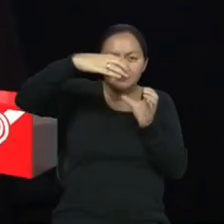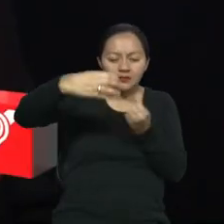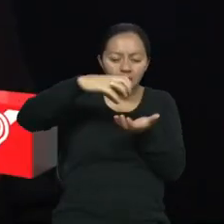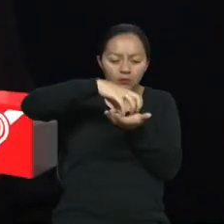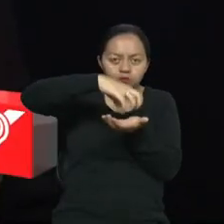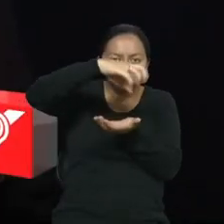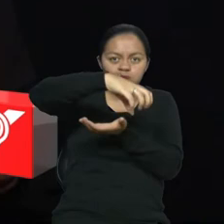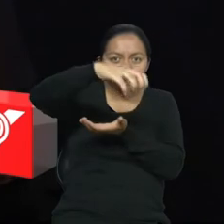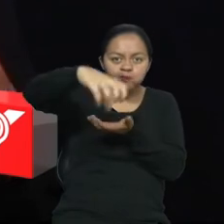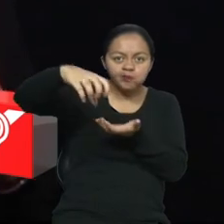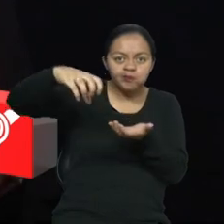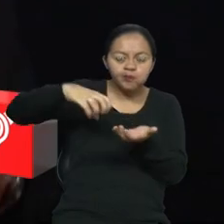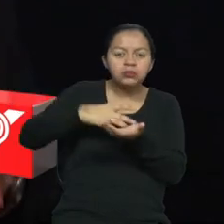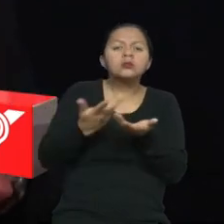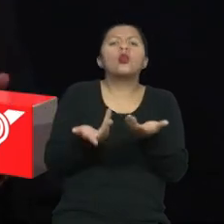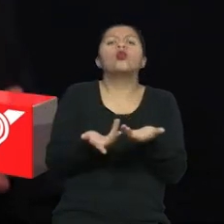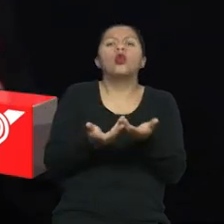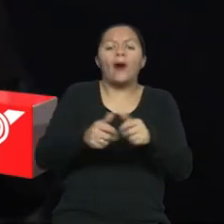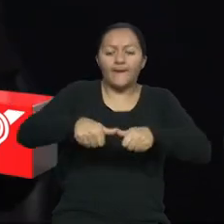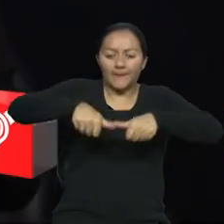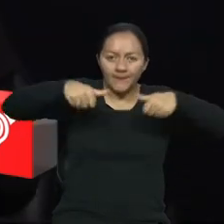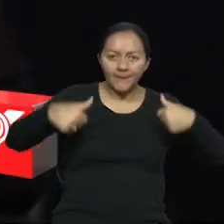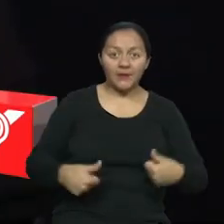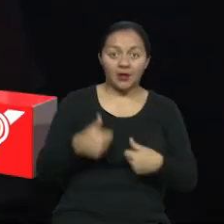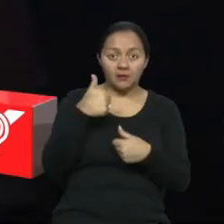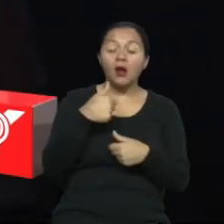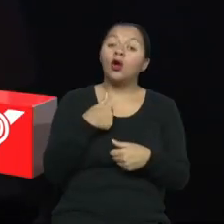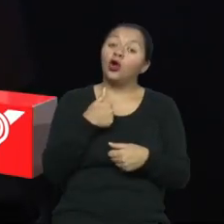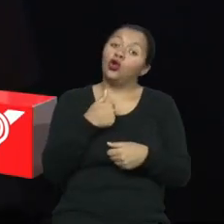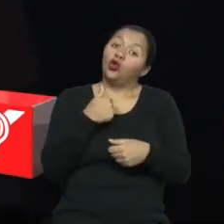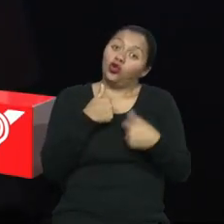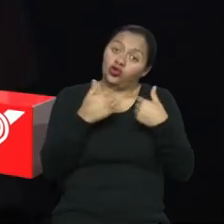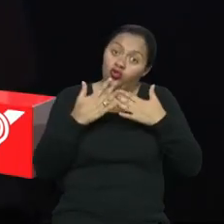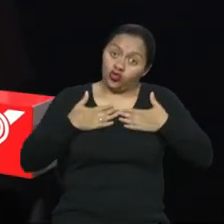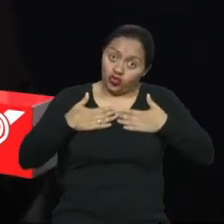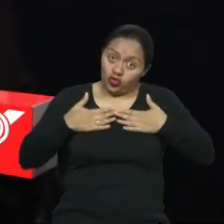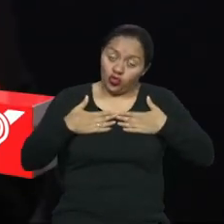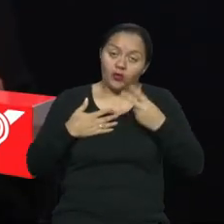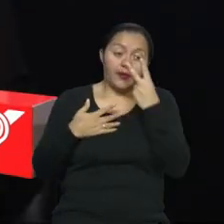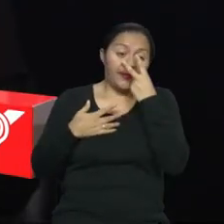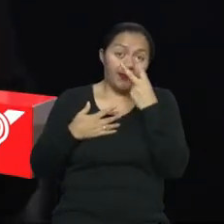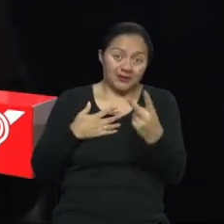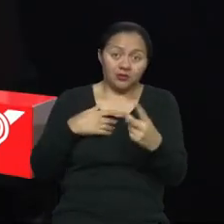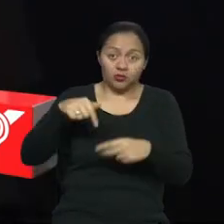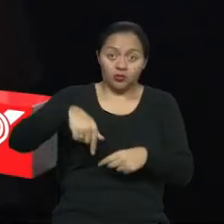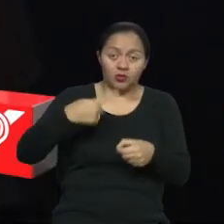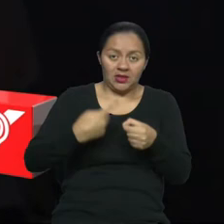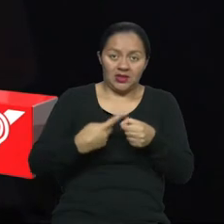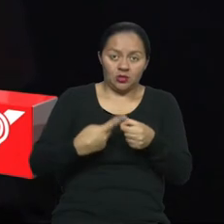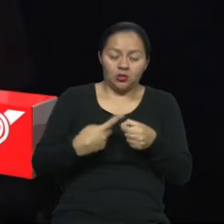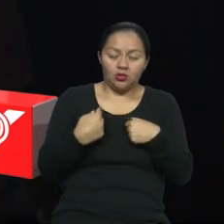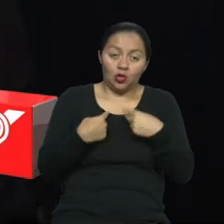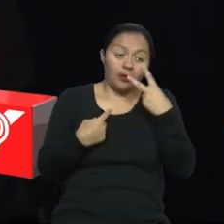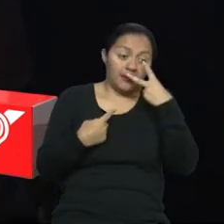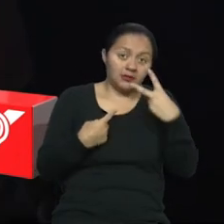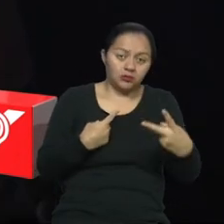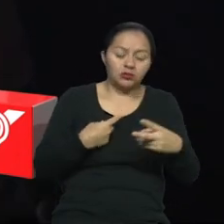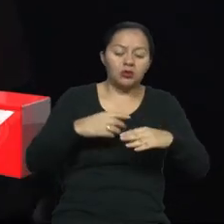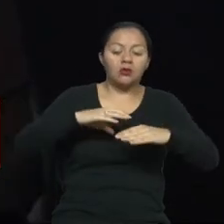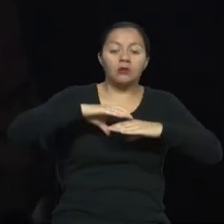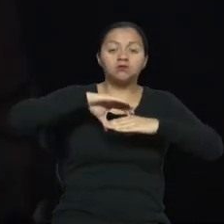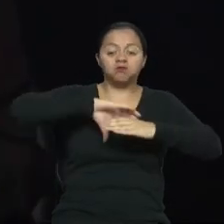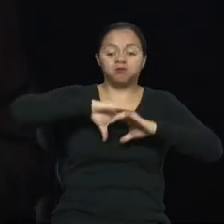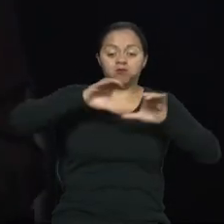norma técnica también debe indicar cómo deben colocarse. Por supuesto. Hemos visto en algunos lugares, en nuestra ciudad, en este caso en Quito, que existen bandas